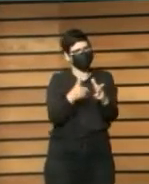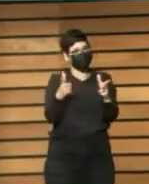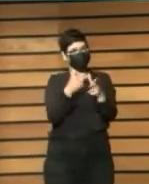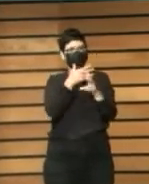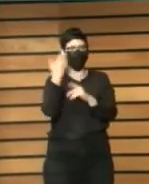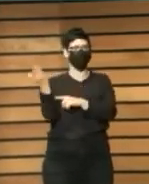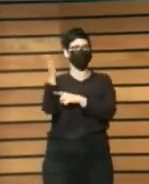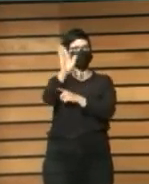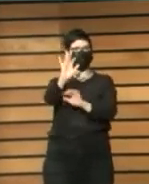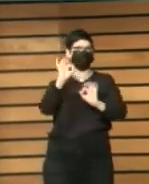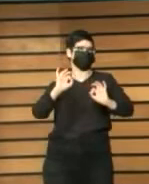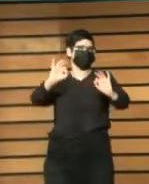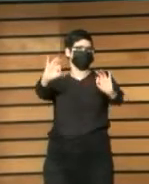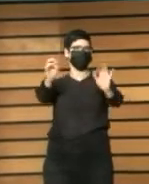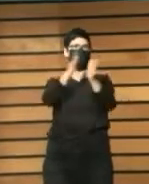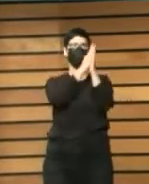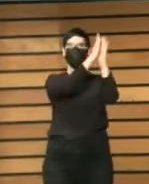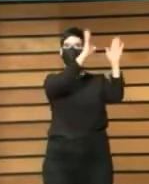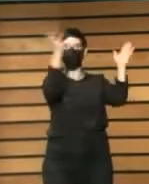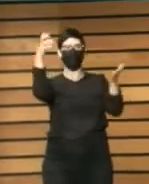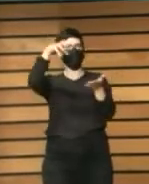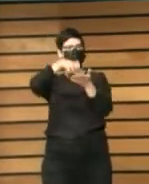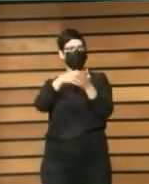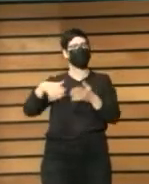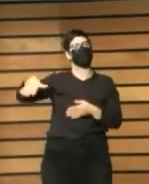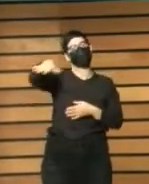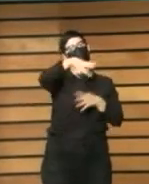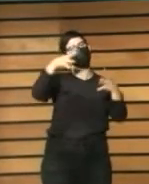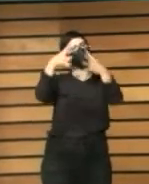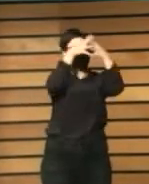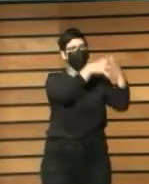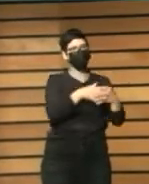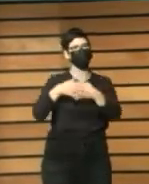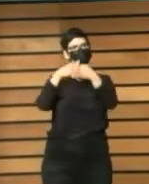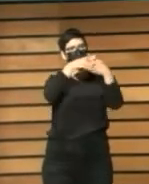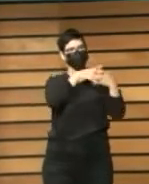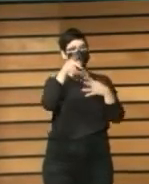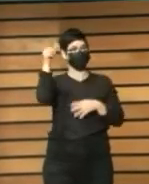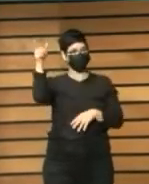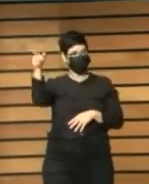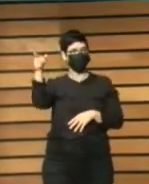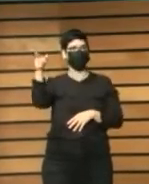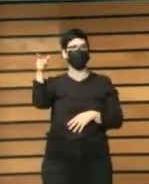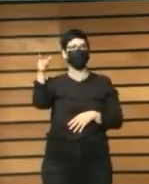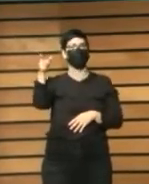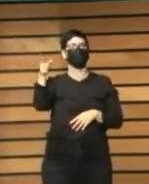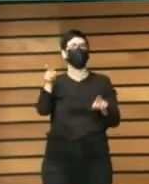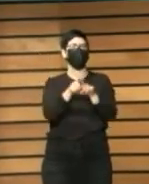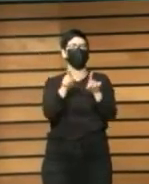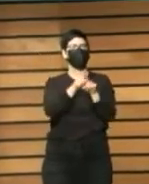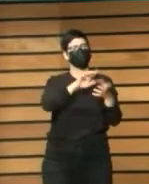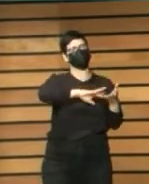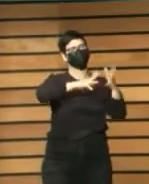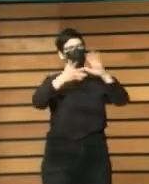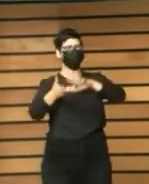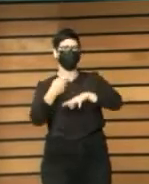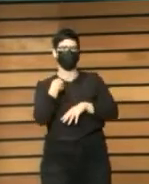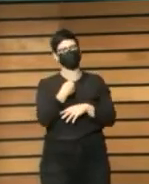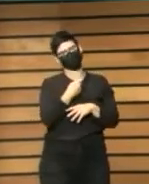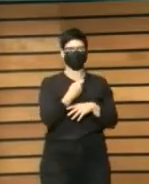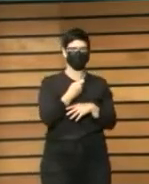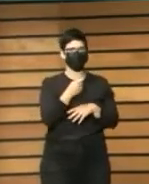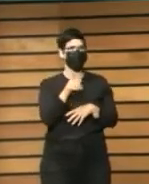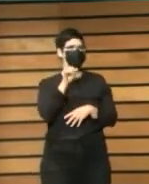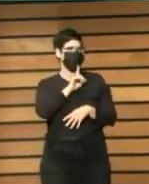las bibliotecas en el contexto norteamericano en este caso y les llama con una traducción un poco chapucera del inglés